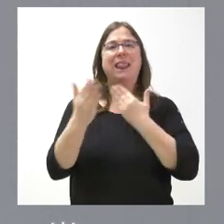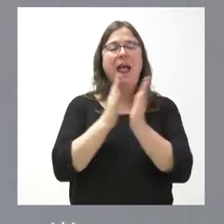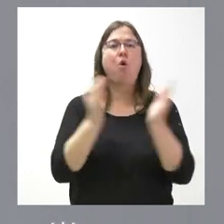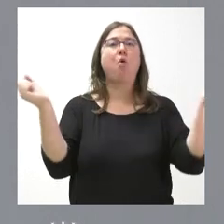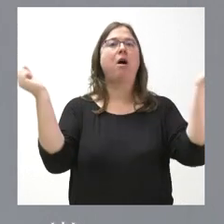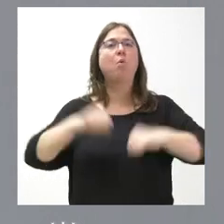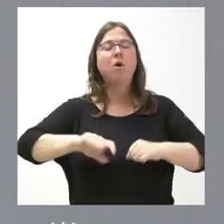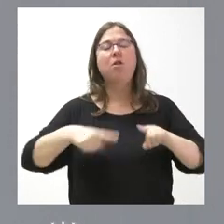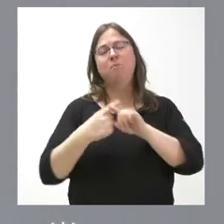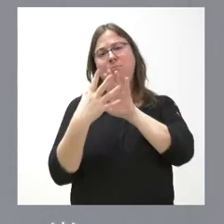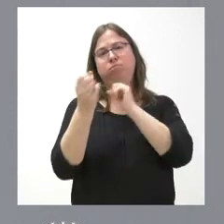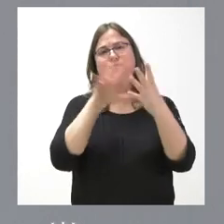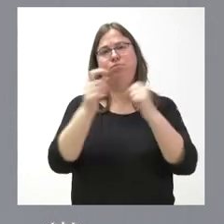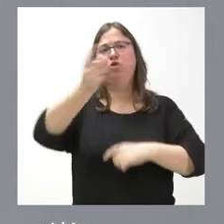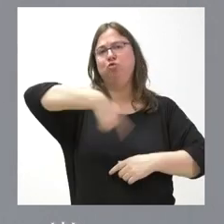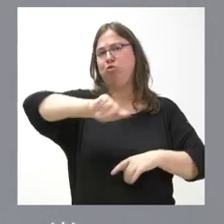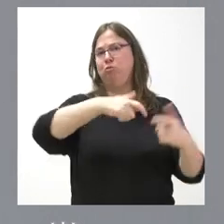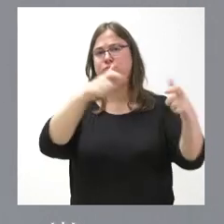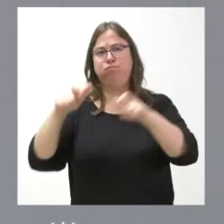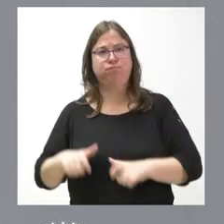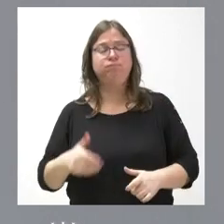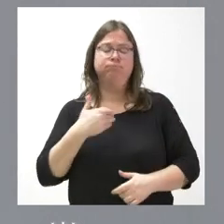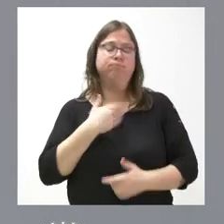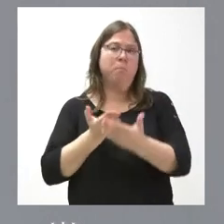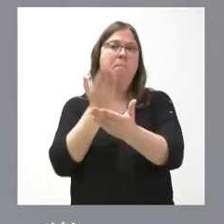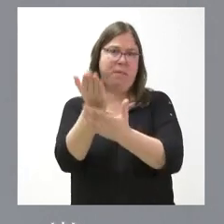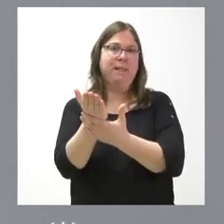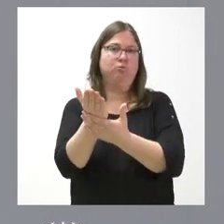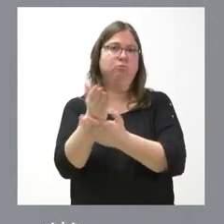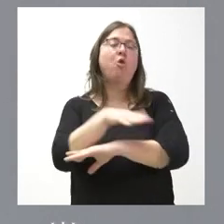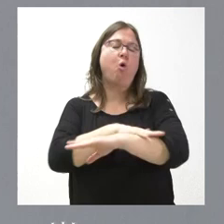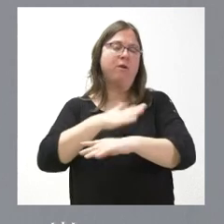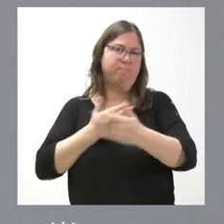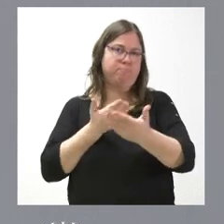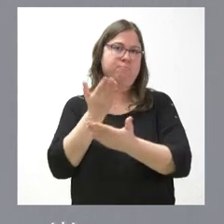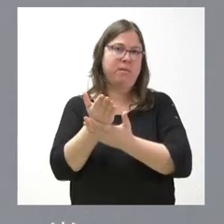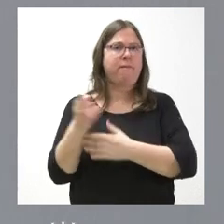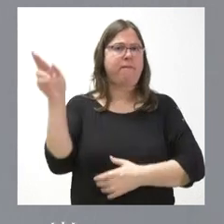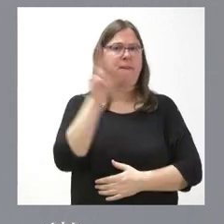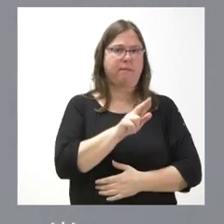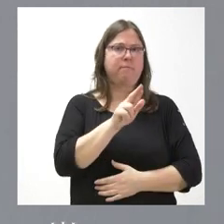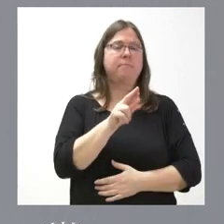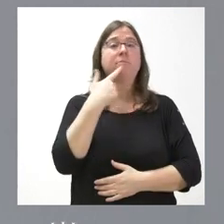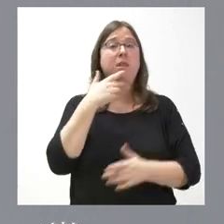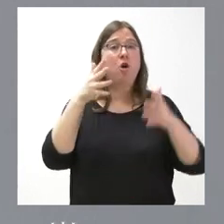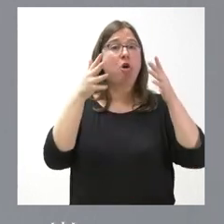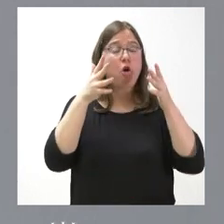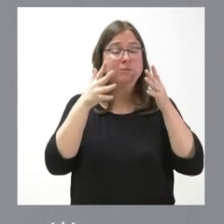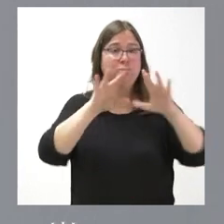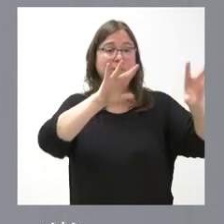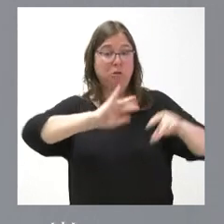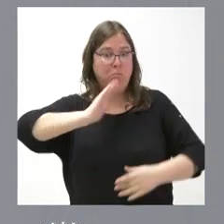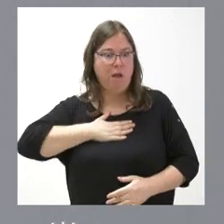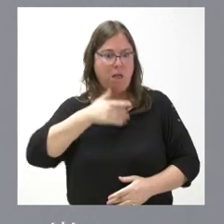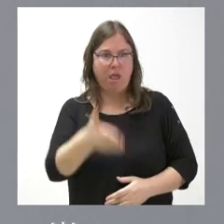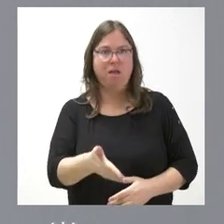y el consenso con todas las partes implicadas, que eso es lo que le pediremos al Gobierno. Insistiremos en ello. El Consejo Interterritorial es mañana mismo